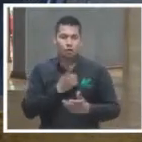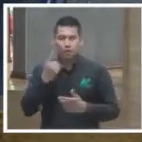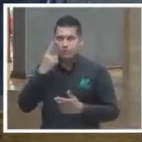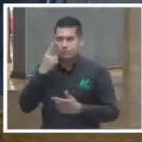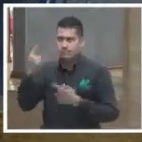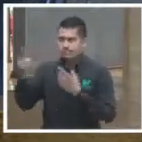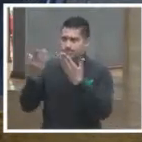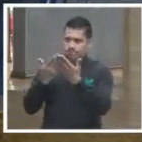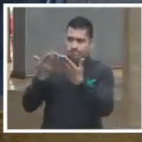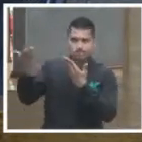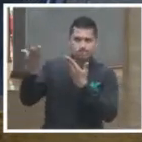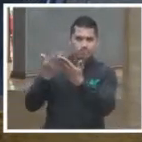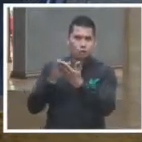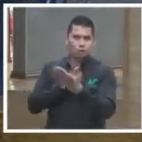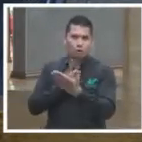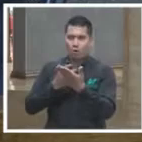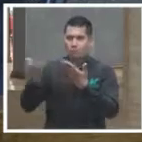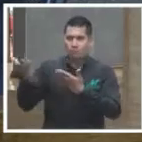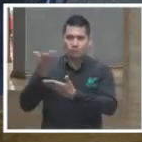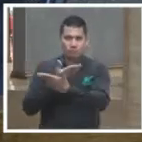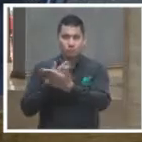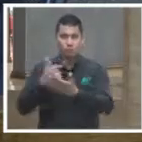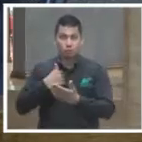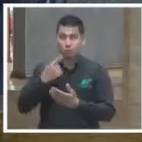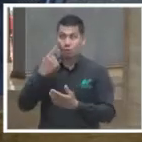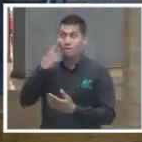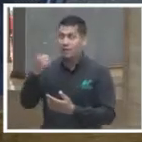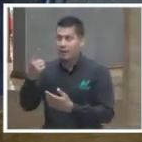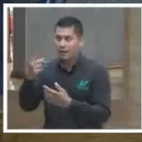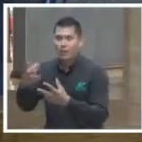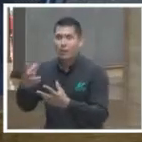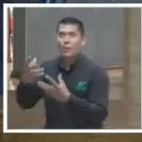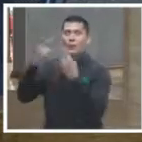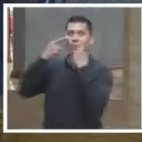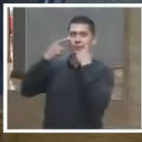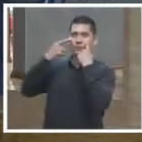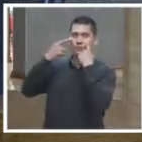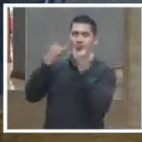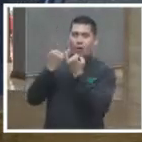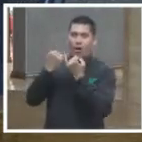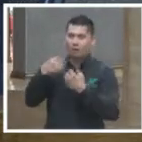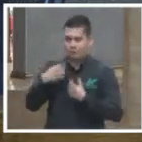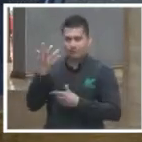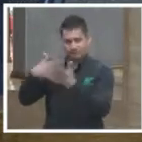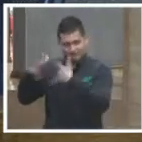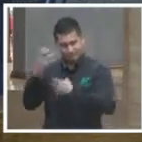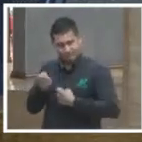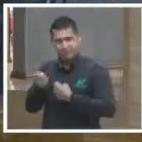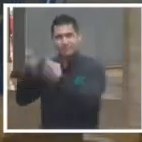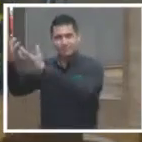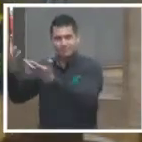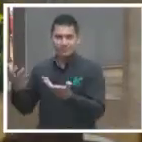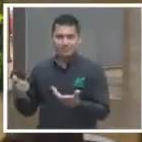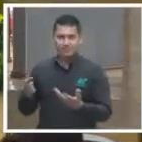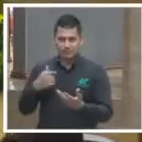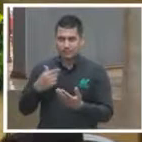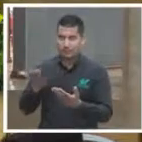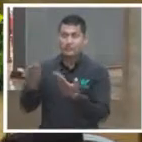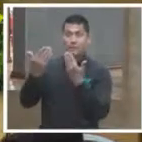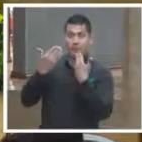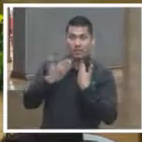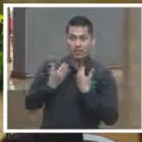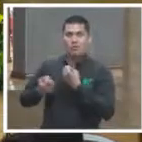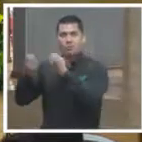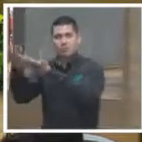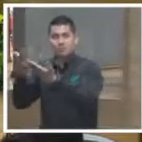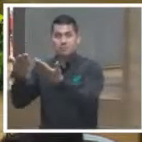porque es a la vez emisor y receptor, ya se acabaron quienes juegan sólo un papel, digo hay muchos, como